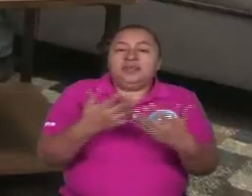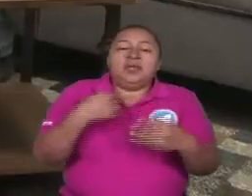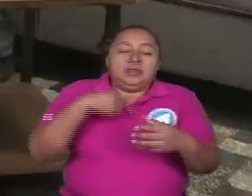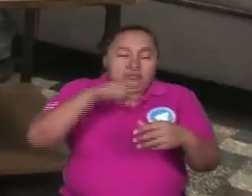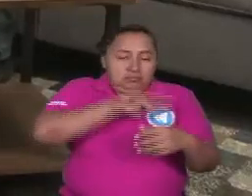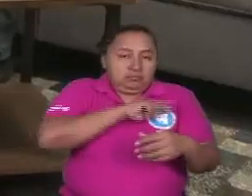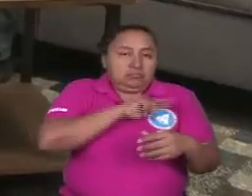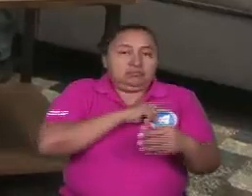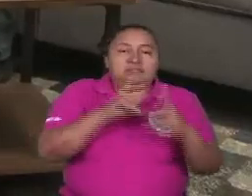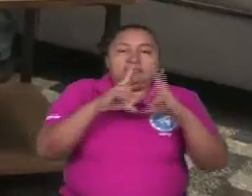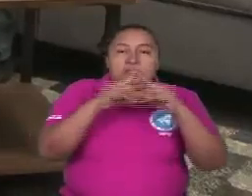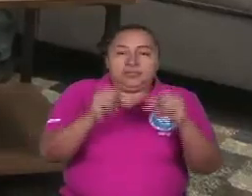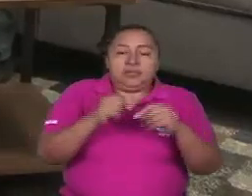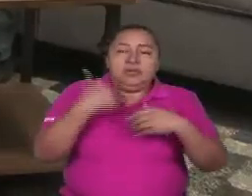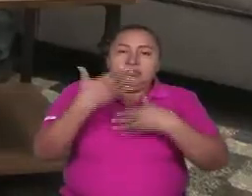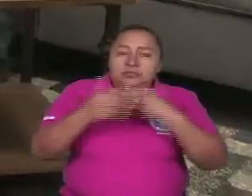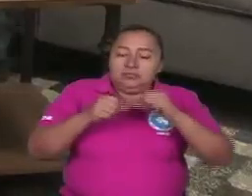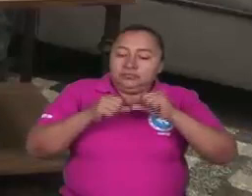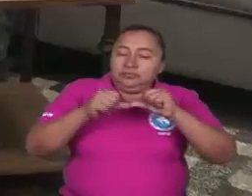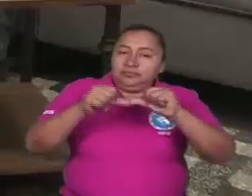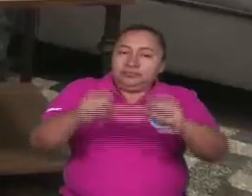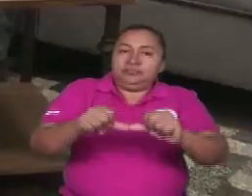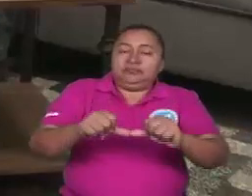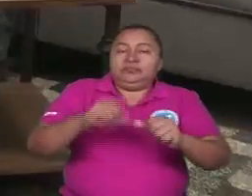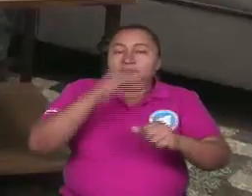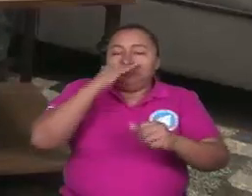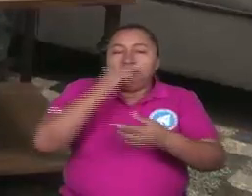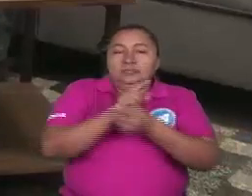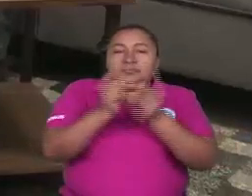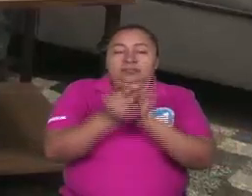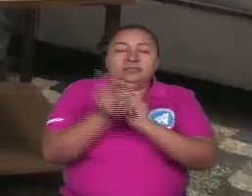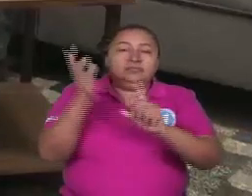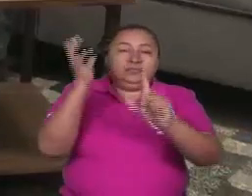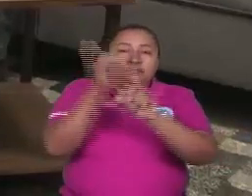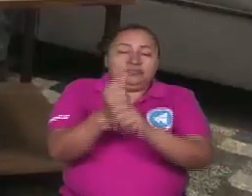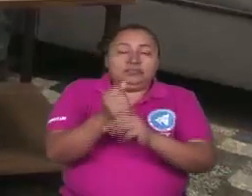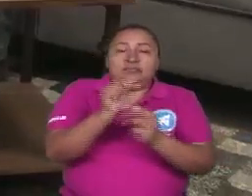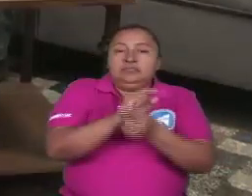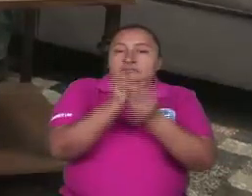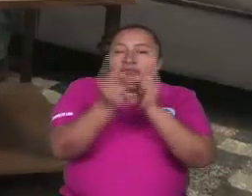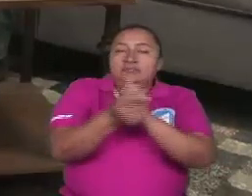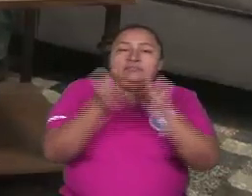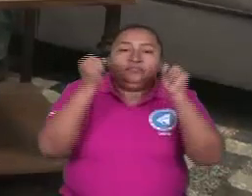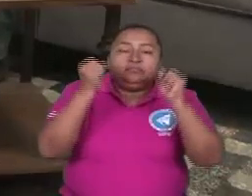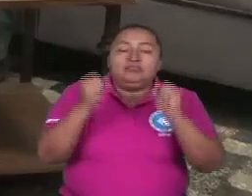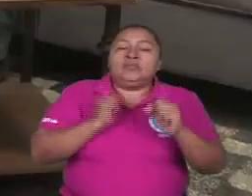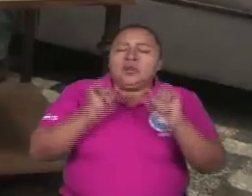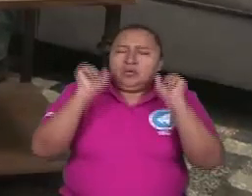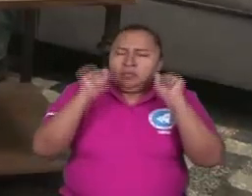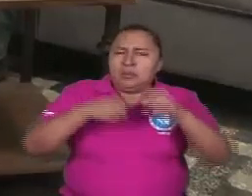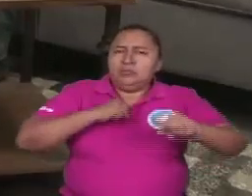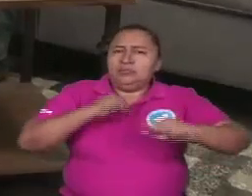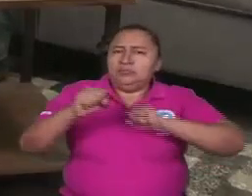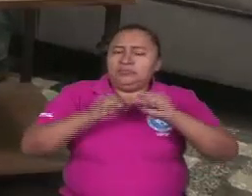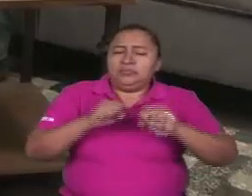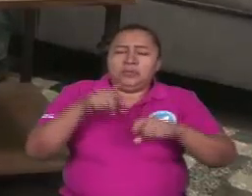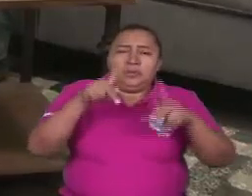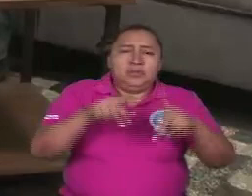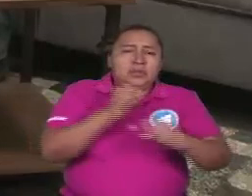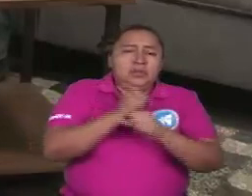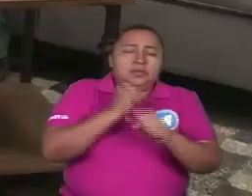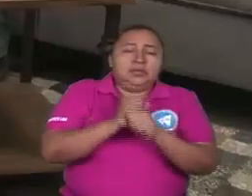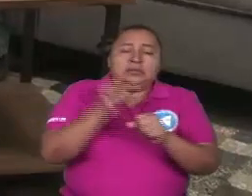revolución y la continuidad de la revolución, las conquistas de la revolución, las posibilidades que tiene una familia obrera están